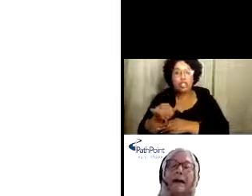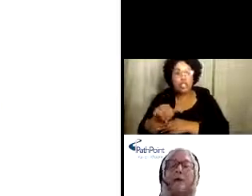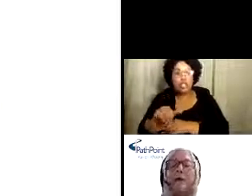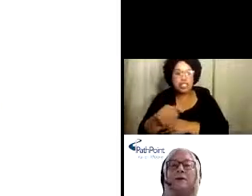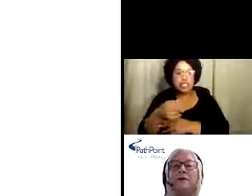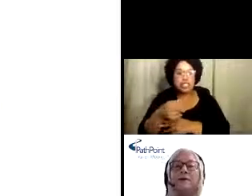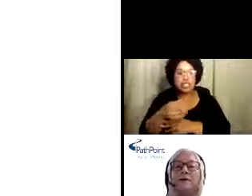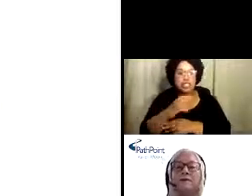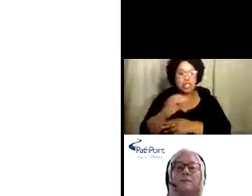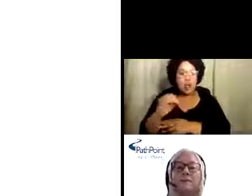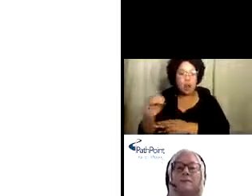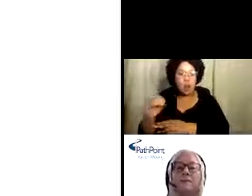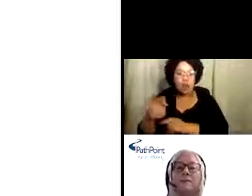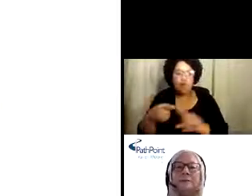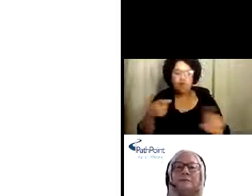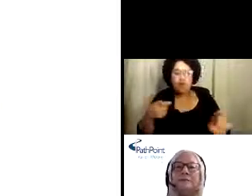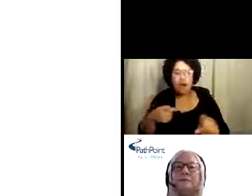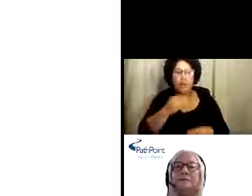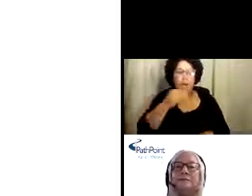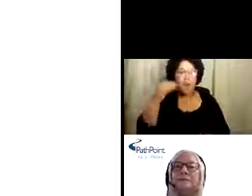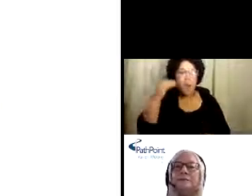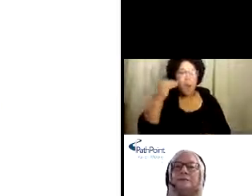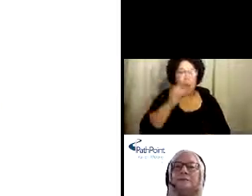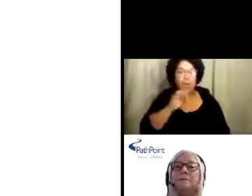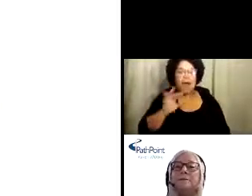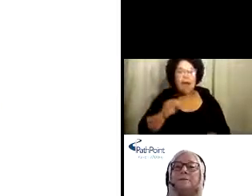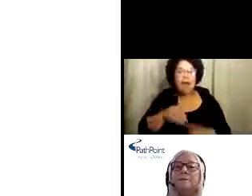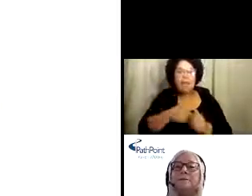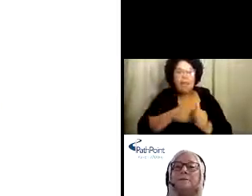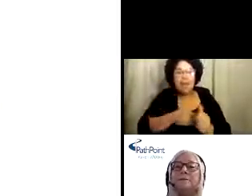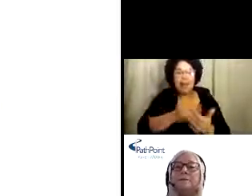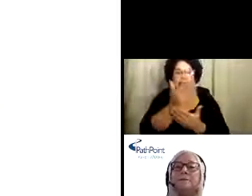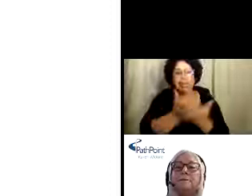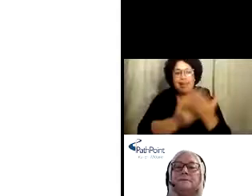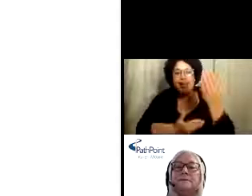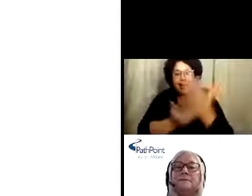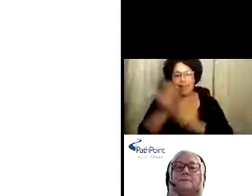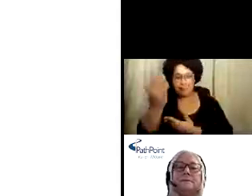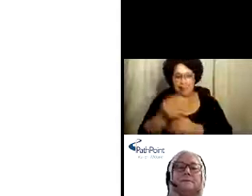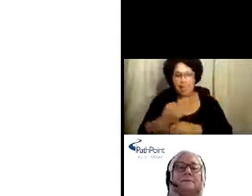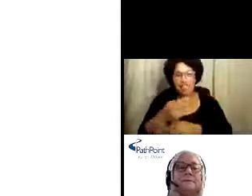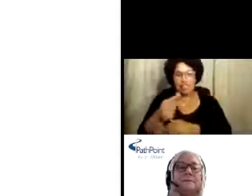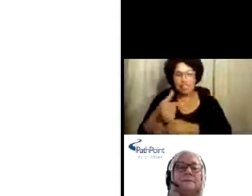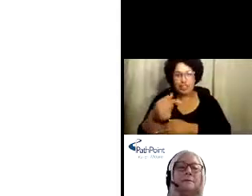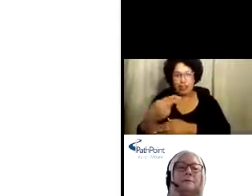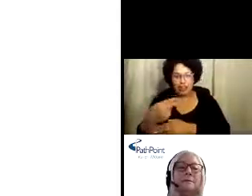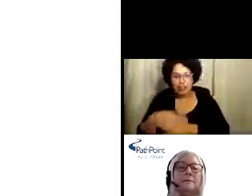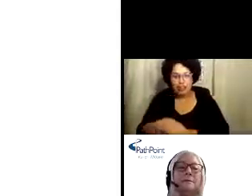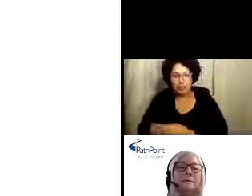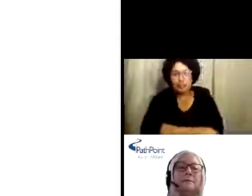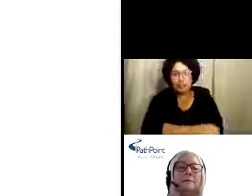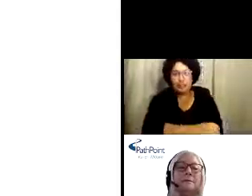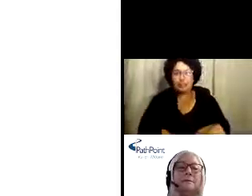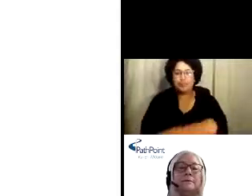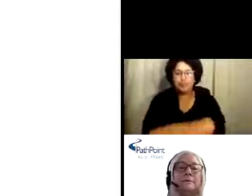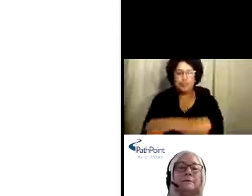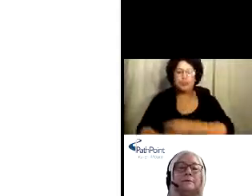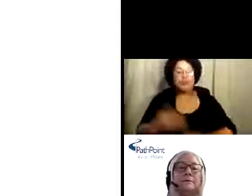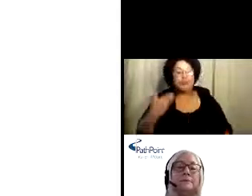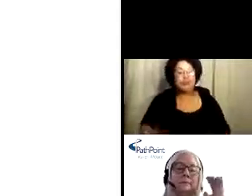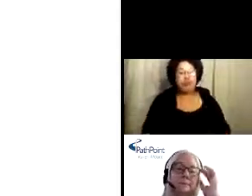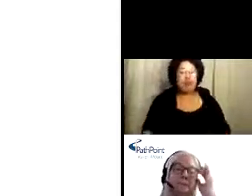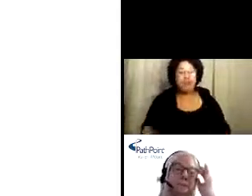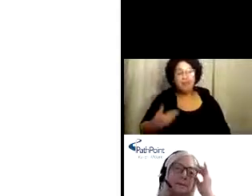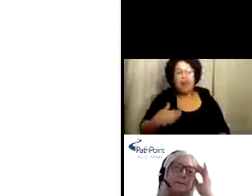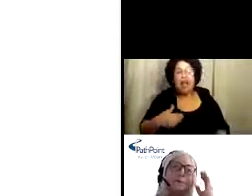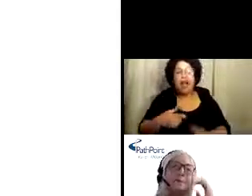introducir a Edward Hershey de Home of Guiding Hands, nuestro próximo comentarista. Muchas gracias, Karen. Como ya se mencionó, yo soy Edward